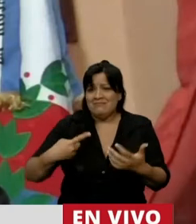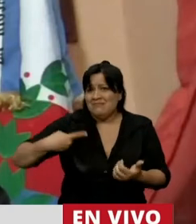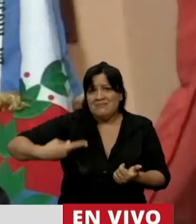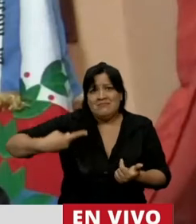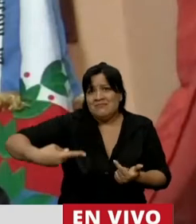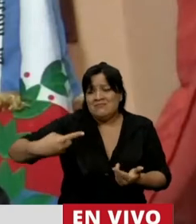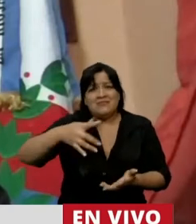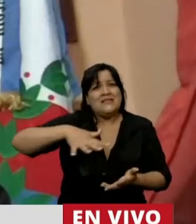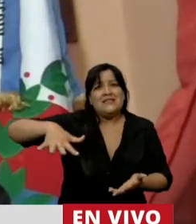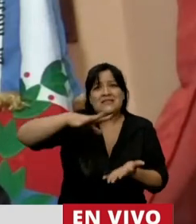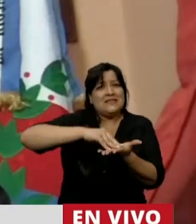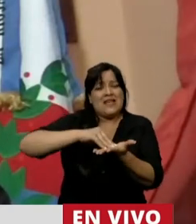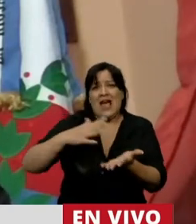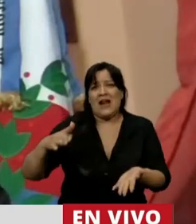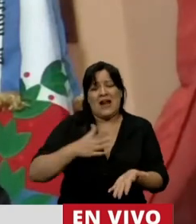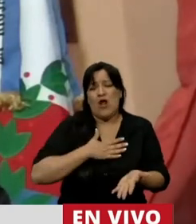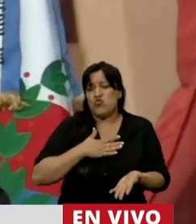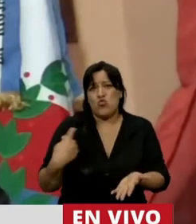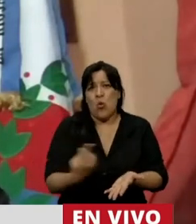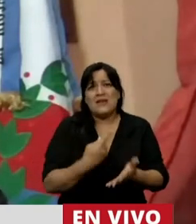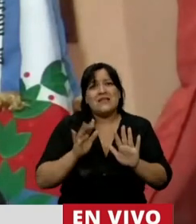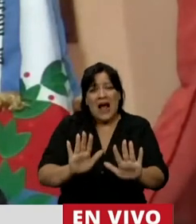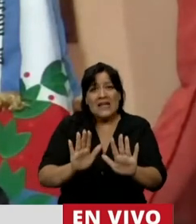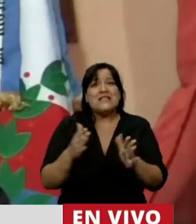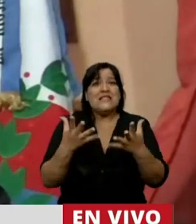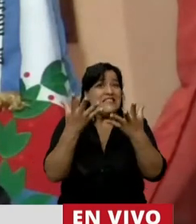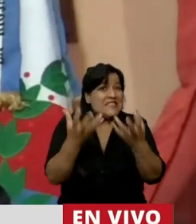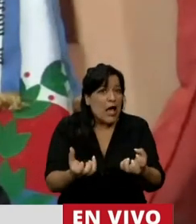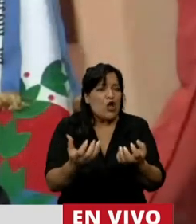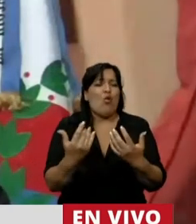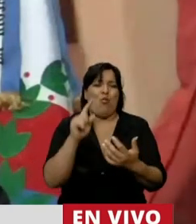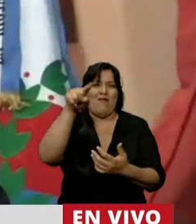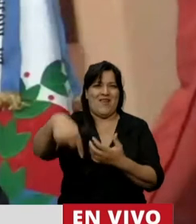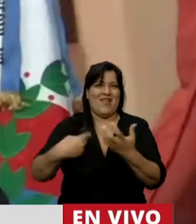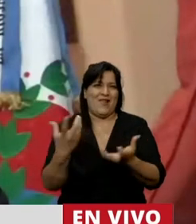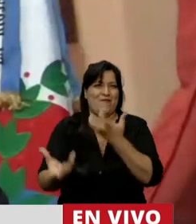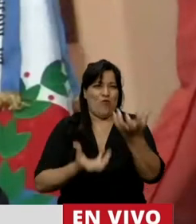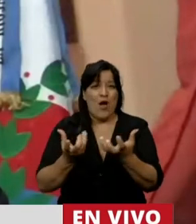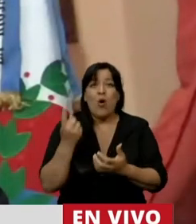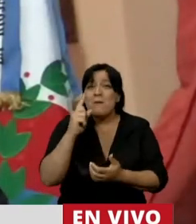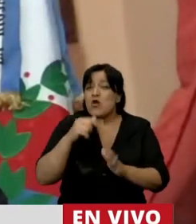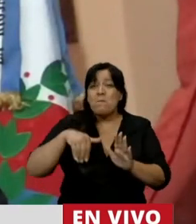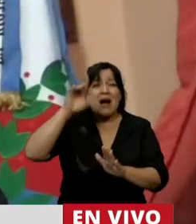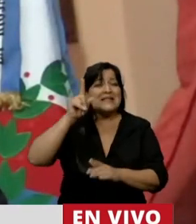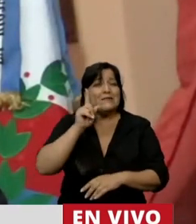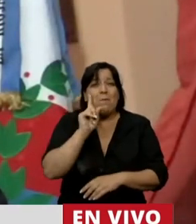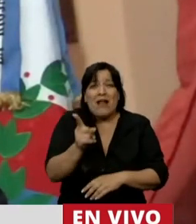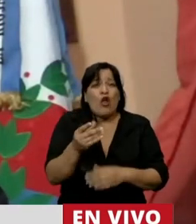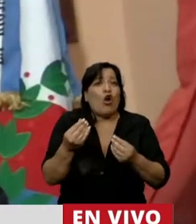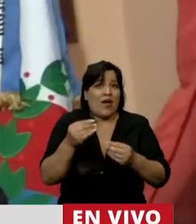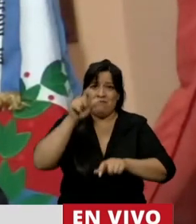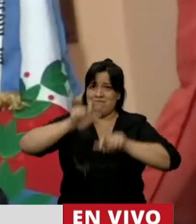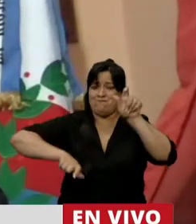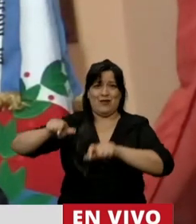en nuestro territorio es una de las posibles causales. Pero el factor más incidente es la acción del hombre